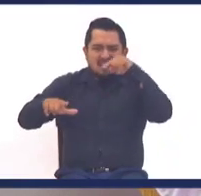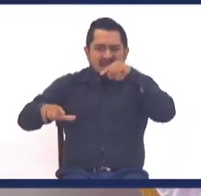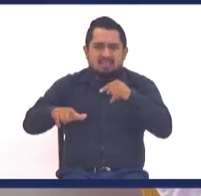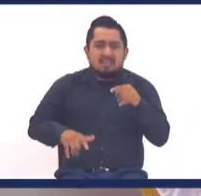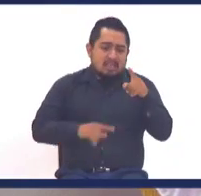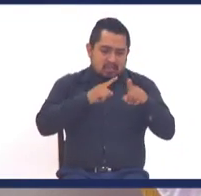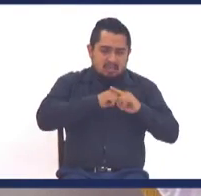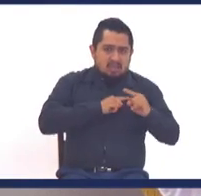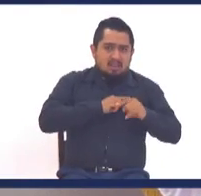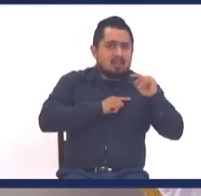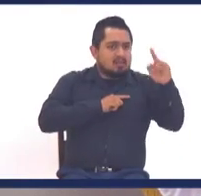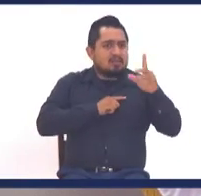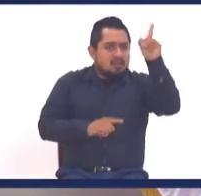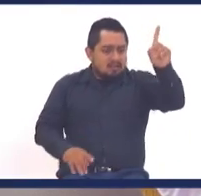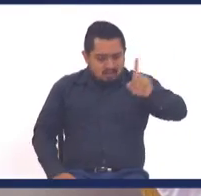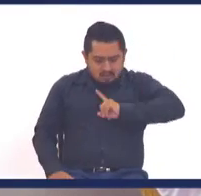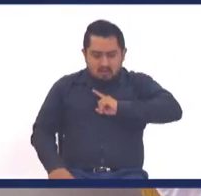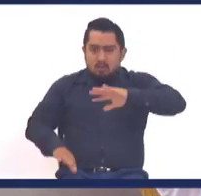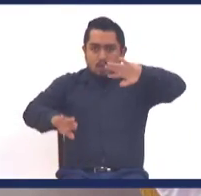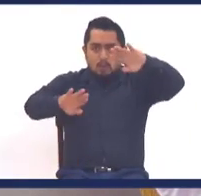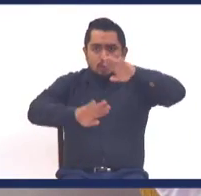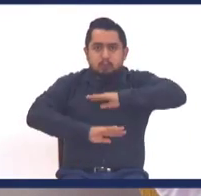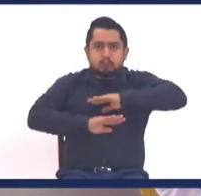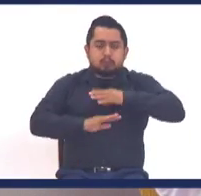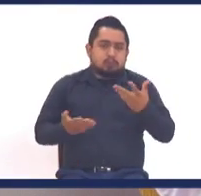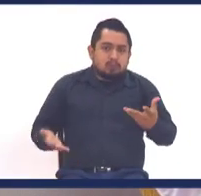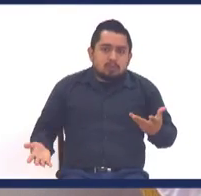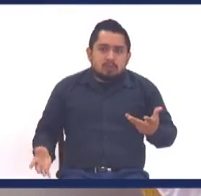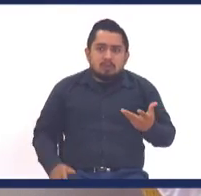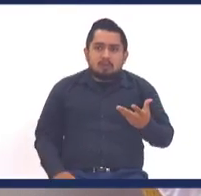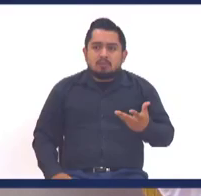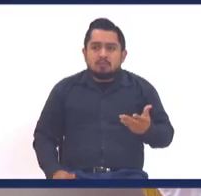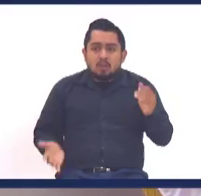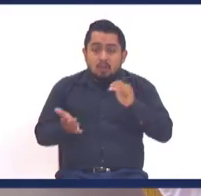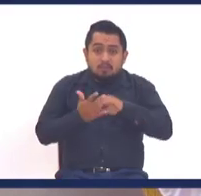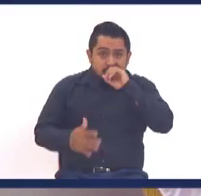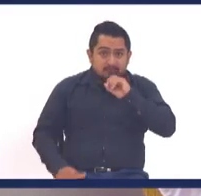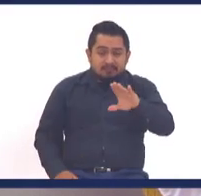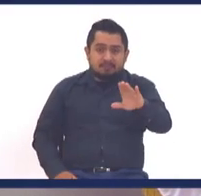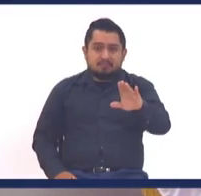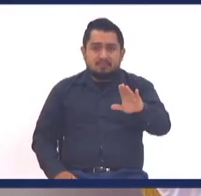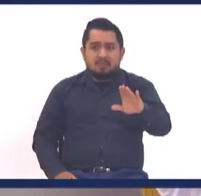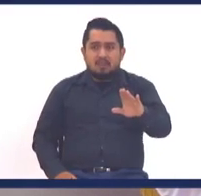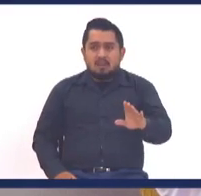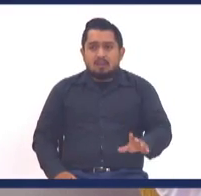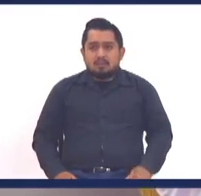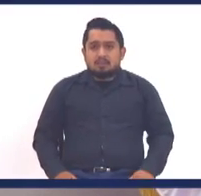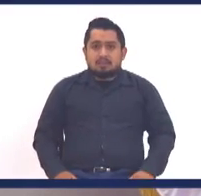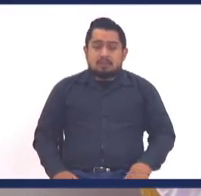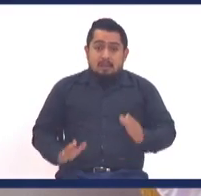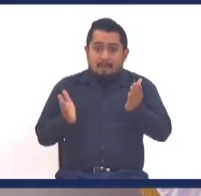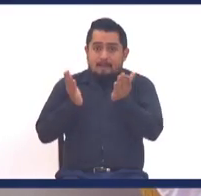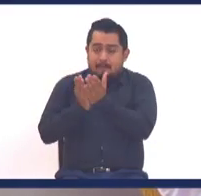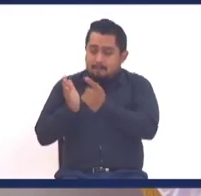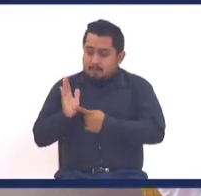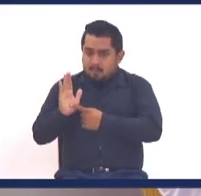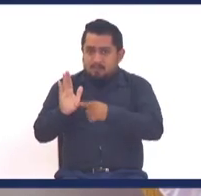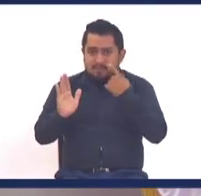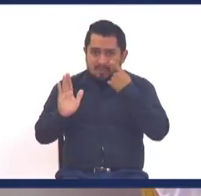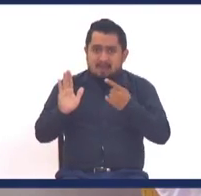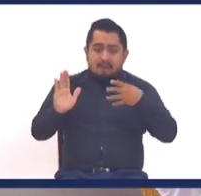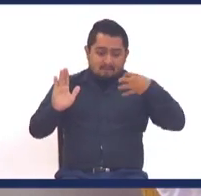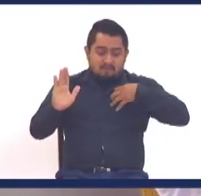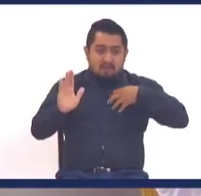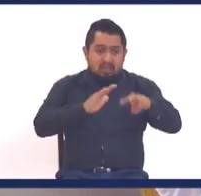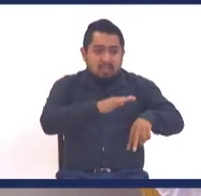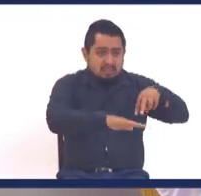llena de Cristo, ese es el punto, y la iglesia somos nosotros, entonces voy a otra vez, cuando la palabra dice, soy la resurrección